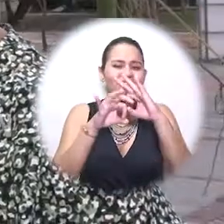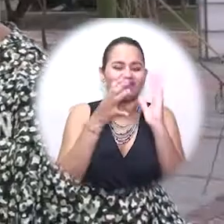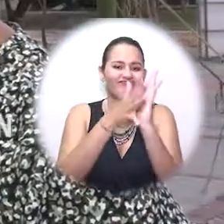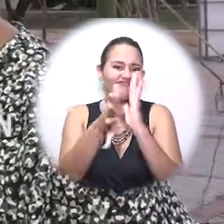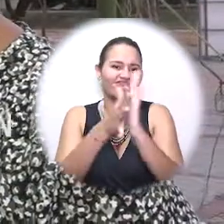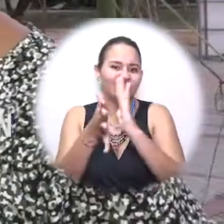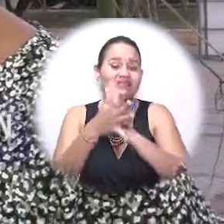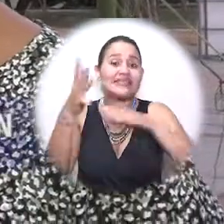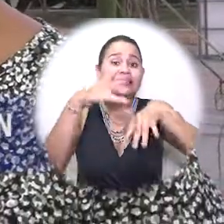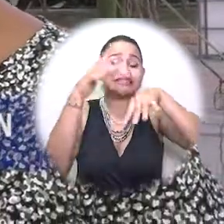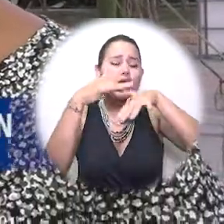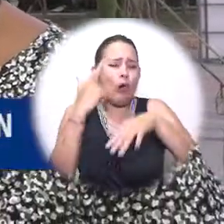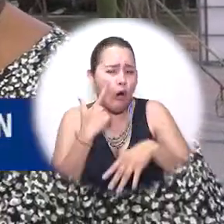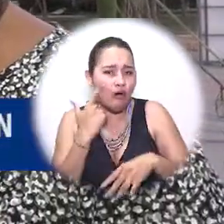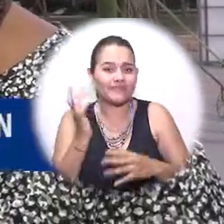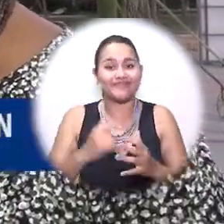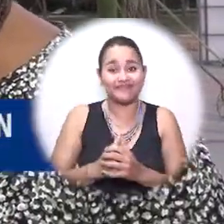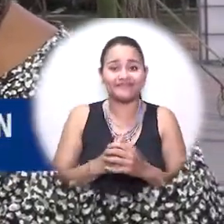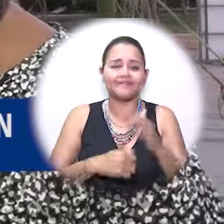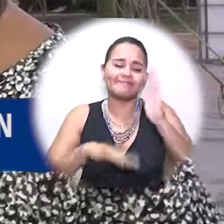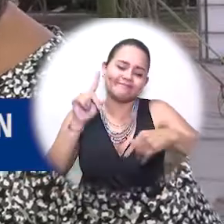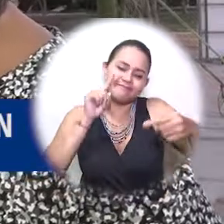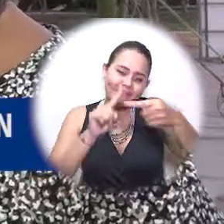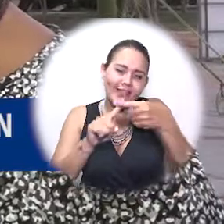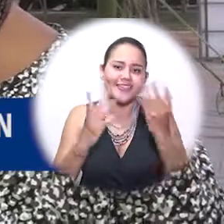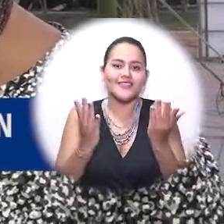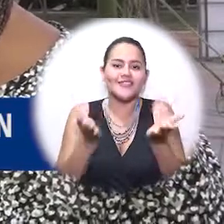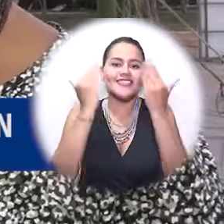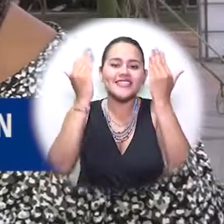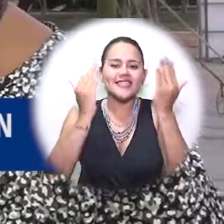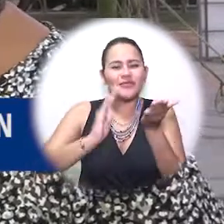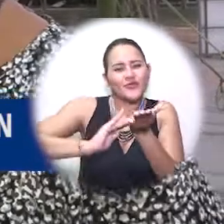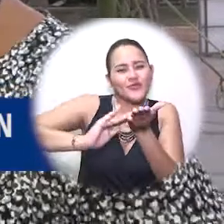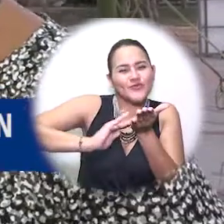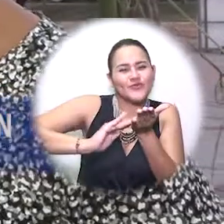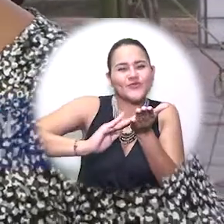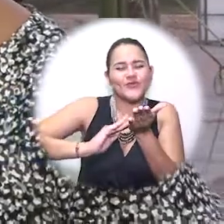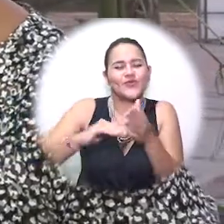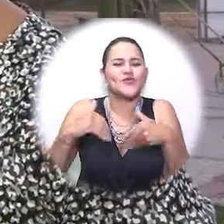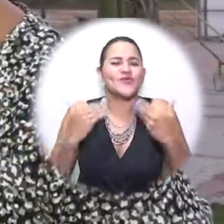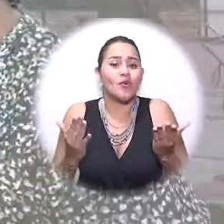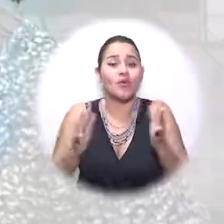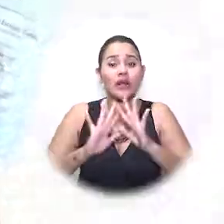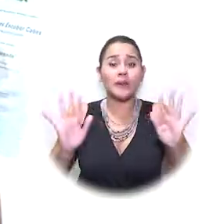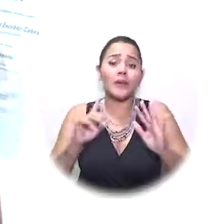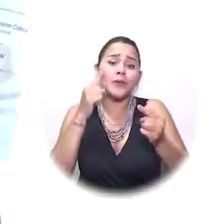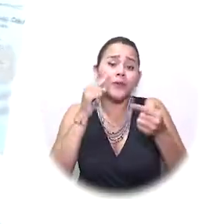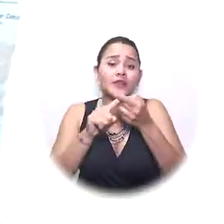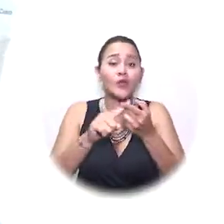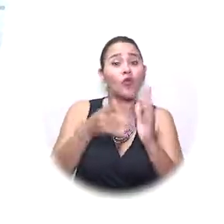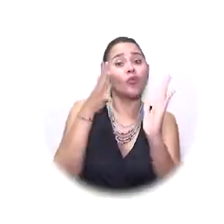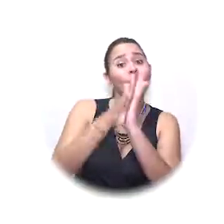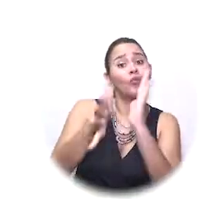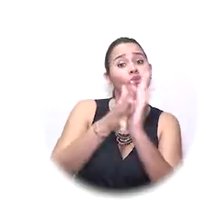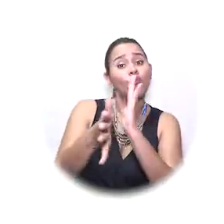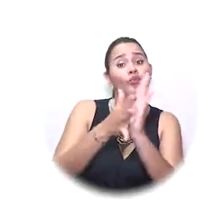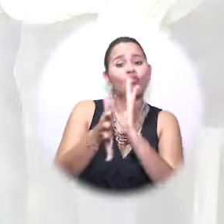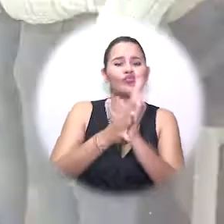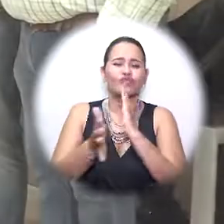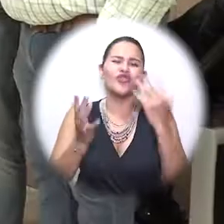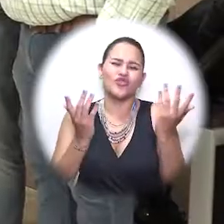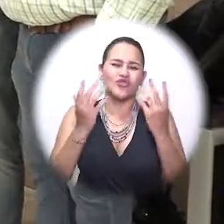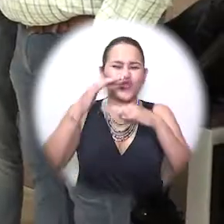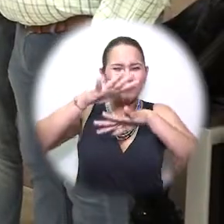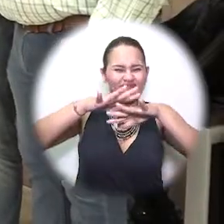Logramos co-crear una solución educativa que más allá de la sola manifestación a través de contenidos en